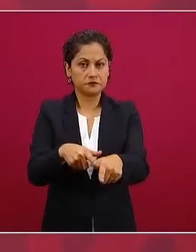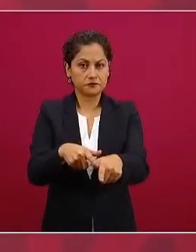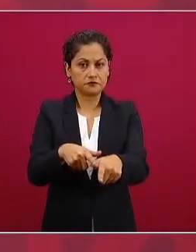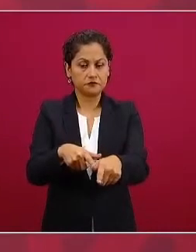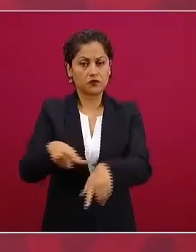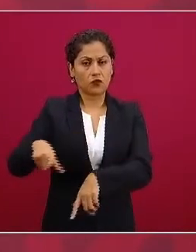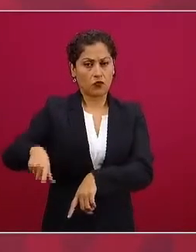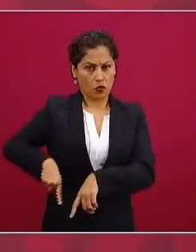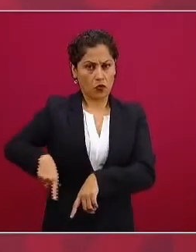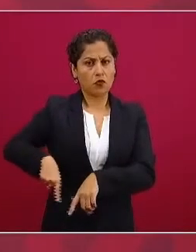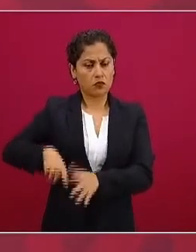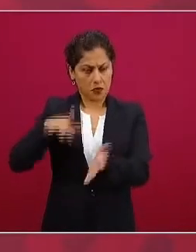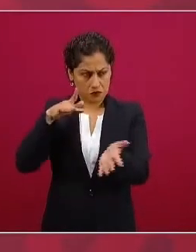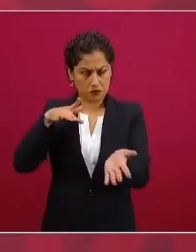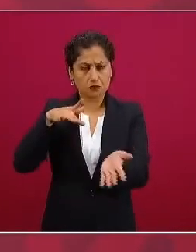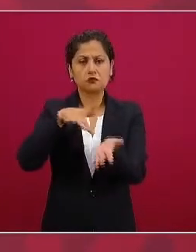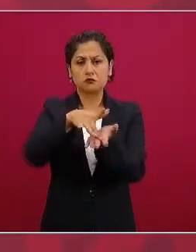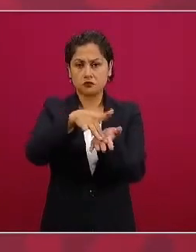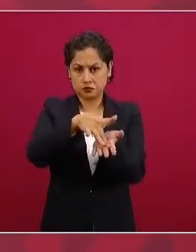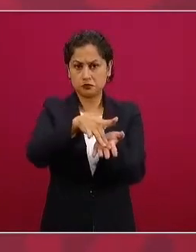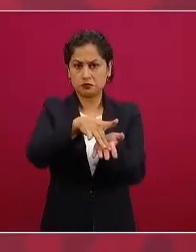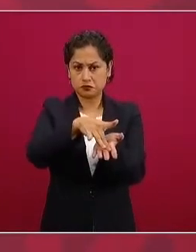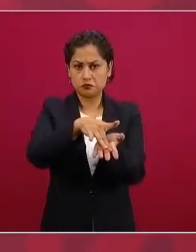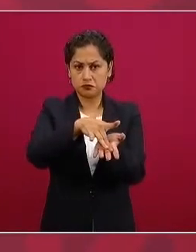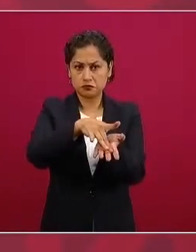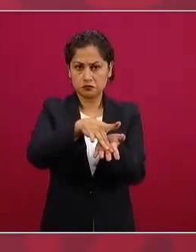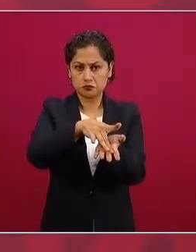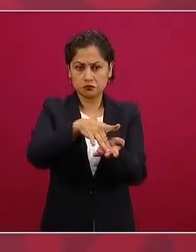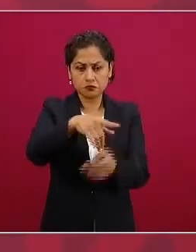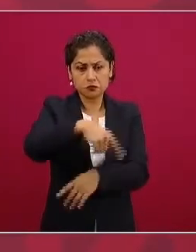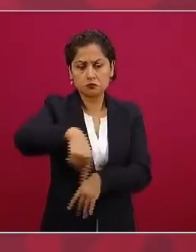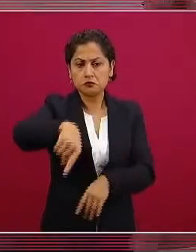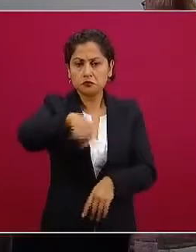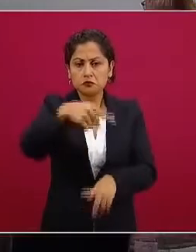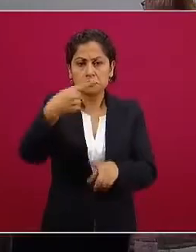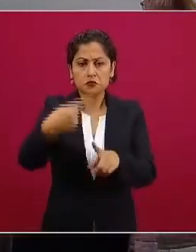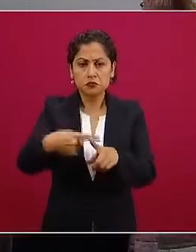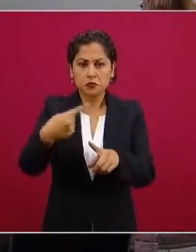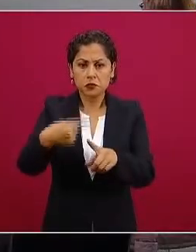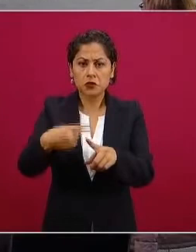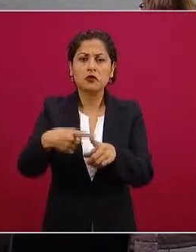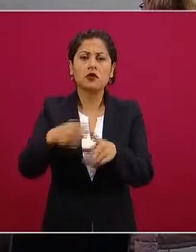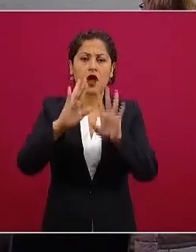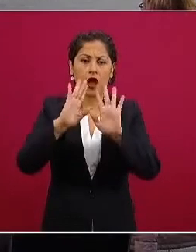desde luego a antropología